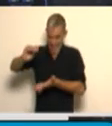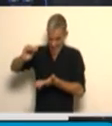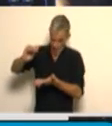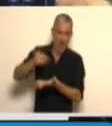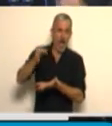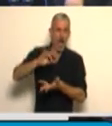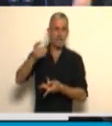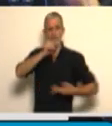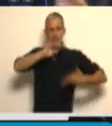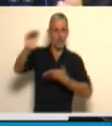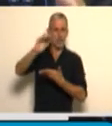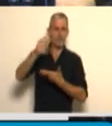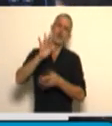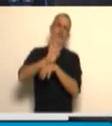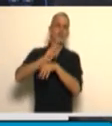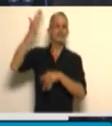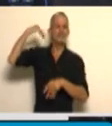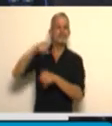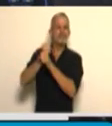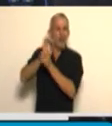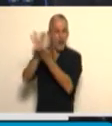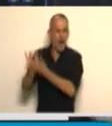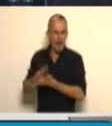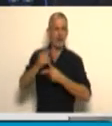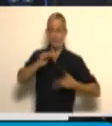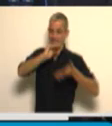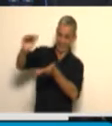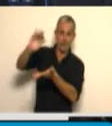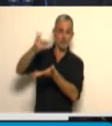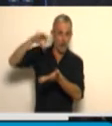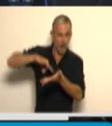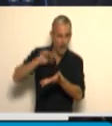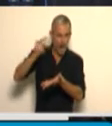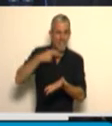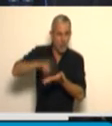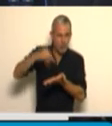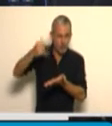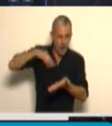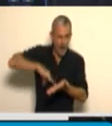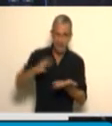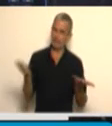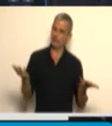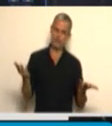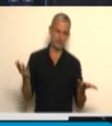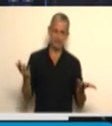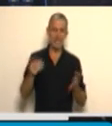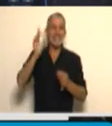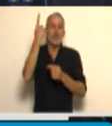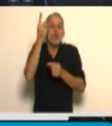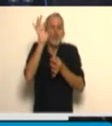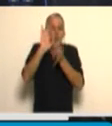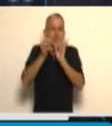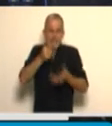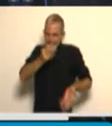producto de un distracto laboral puede considerarse que esté grabada por el impuesto a las ganancias, ni un centavo